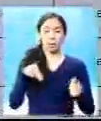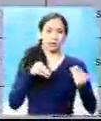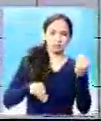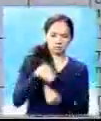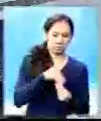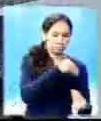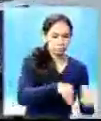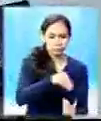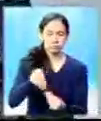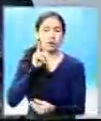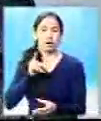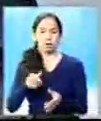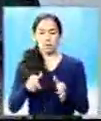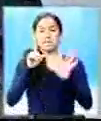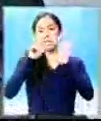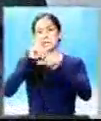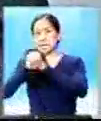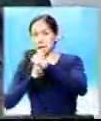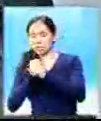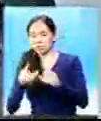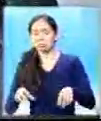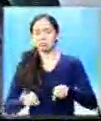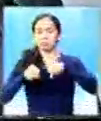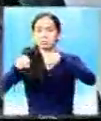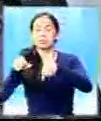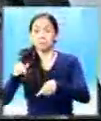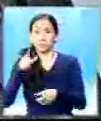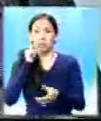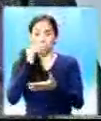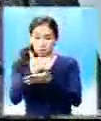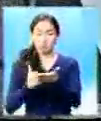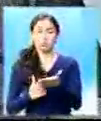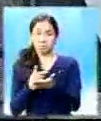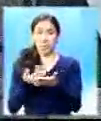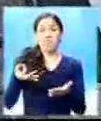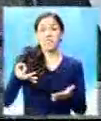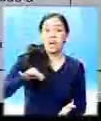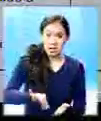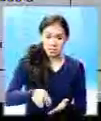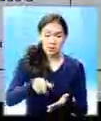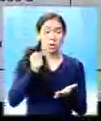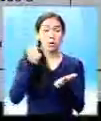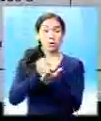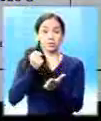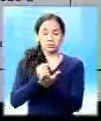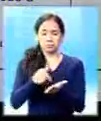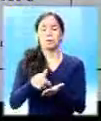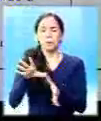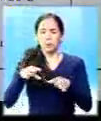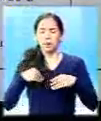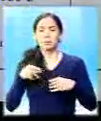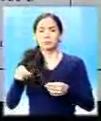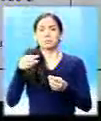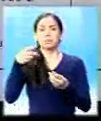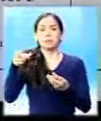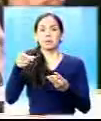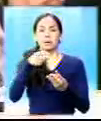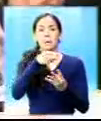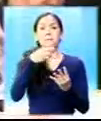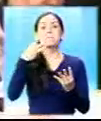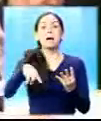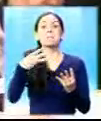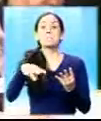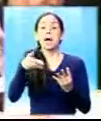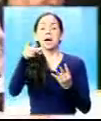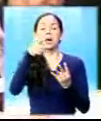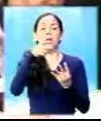Ministerio Público se lee que el informante cuenta que el mismo trabajo de falsificación se estaba realizando a la madre de Barreda,